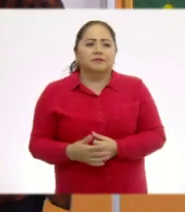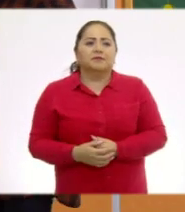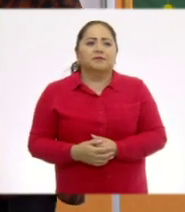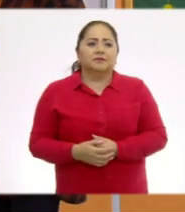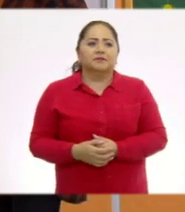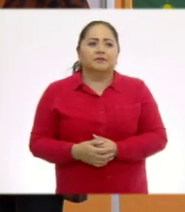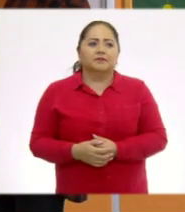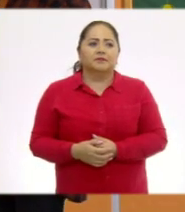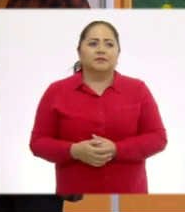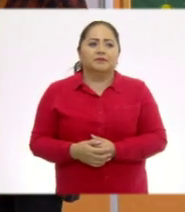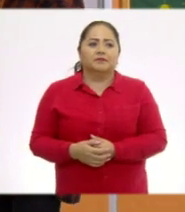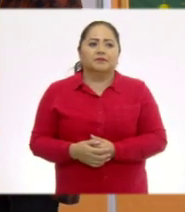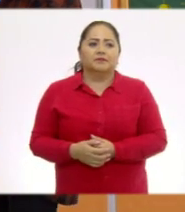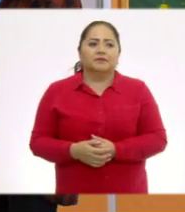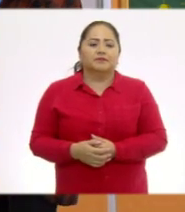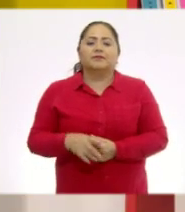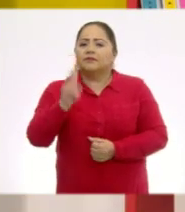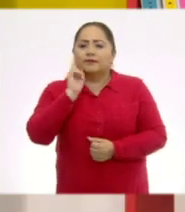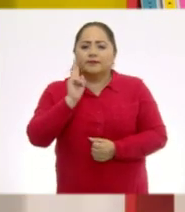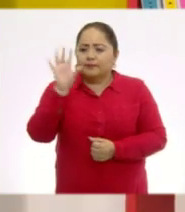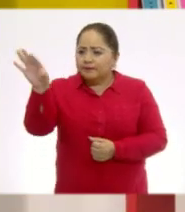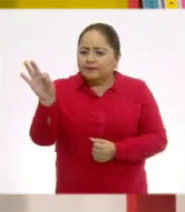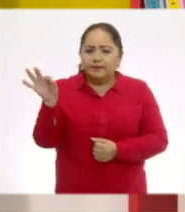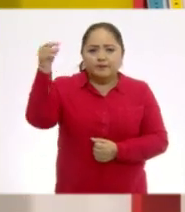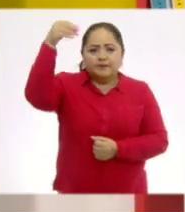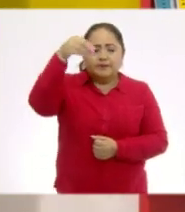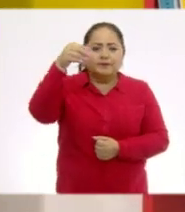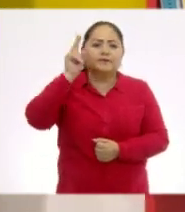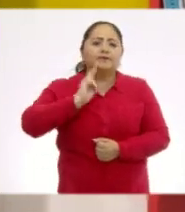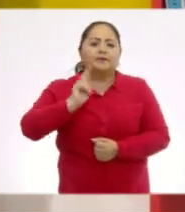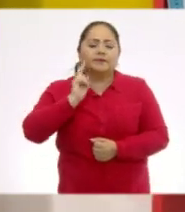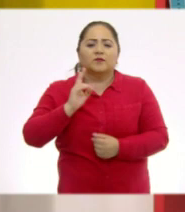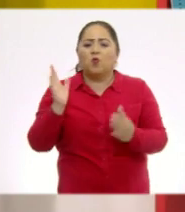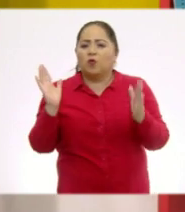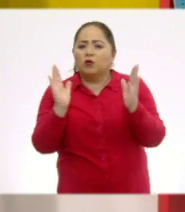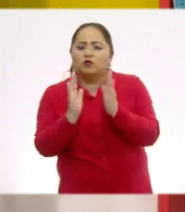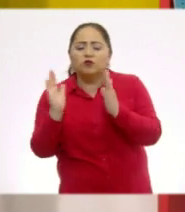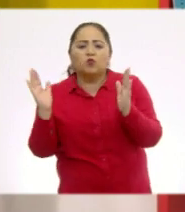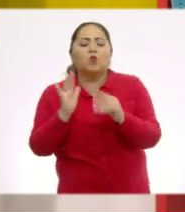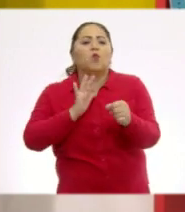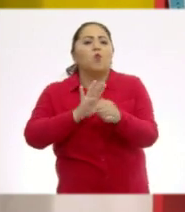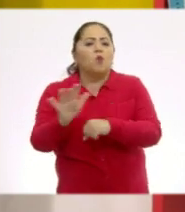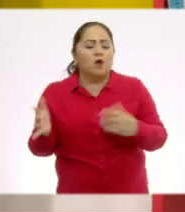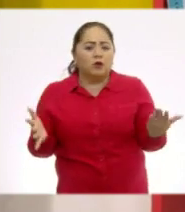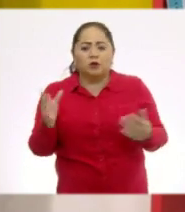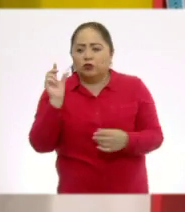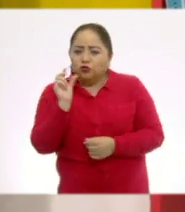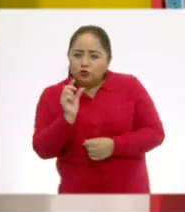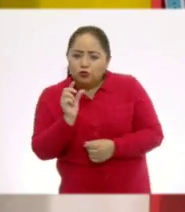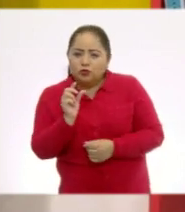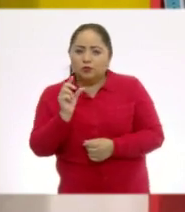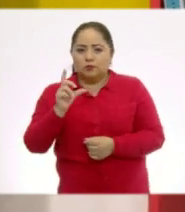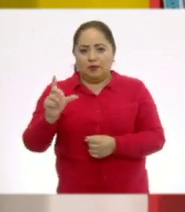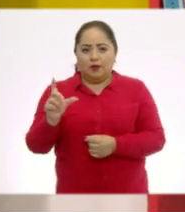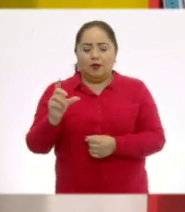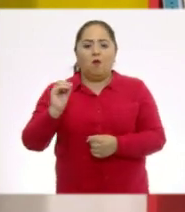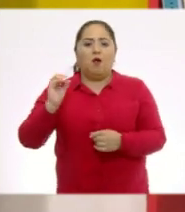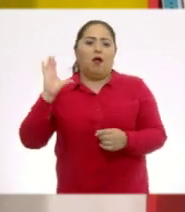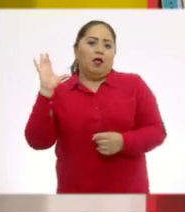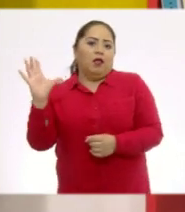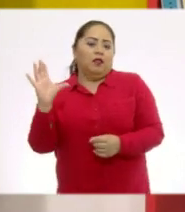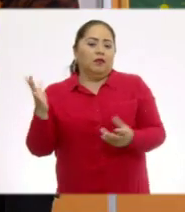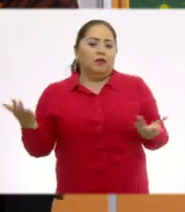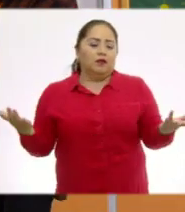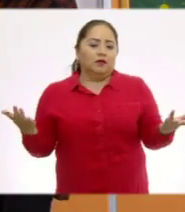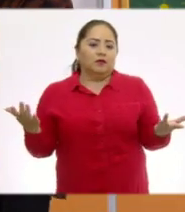Trata de acomodar un triángulo de esa manera. Vamos a agarrar... ¿Qué tamaño será el adecuado? Chico. Chiquito. Mediano. Mediano. Chico.